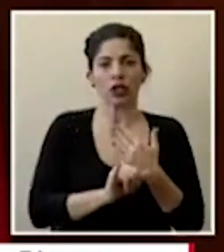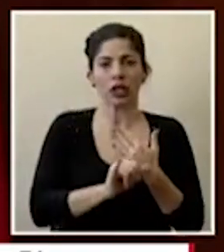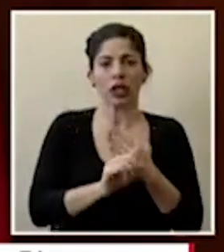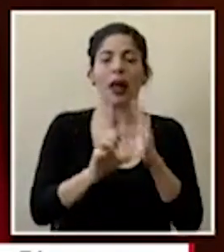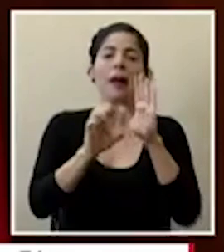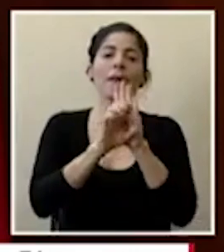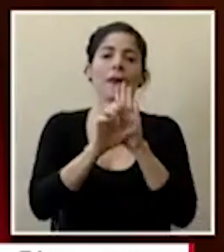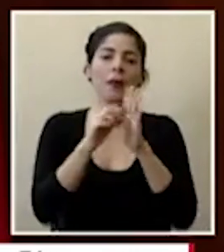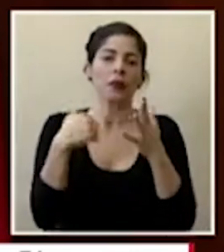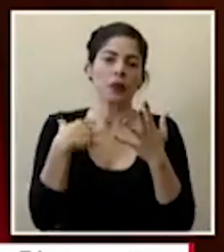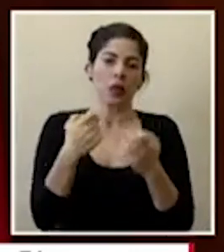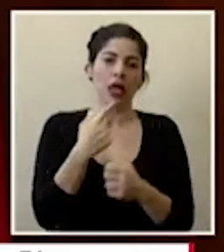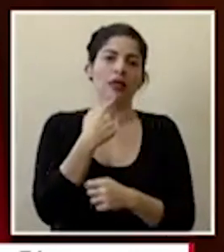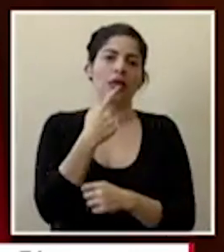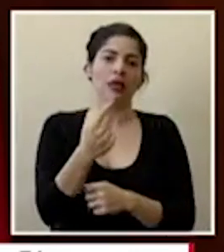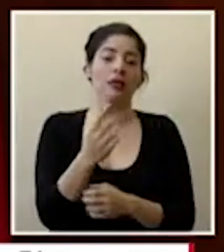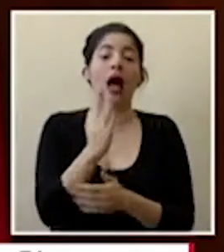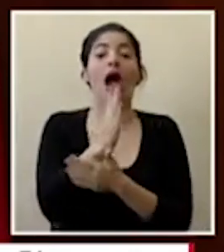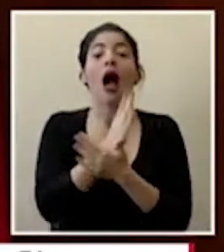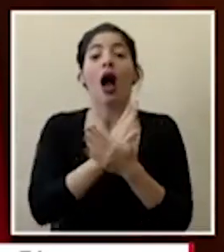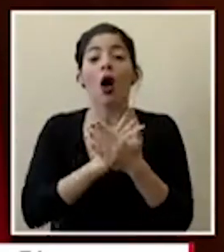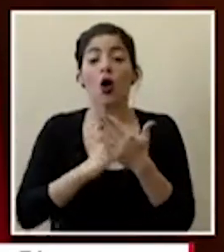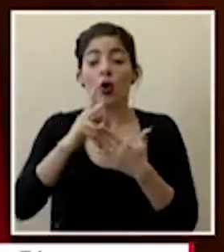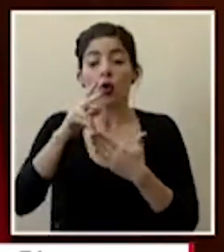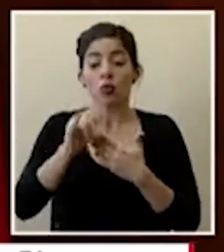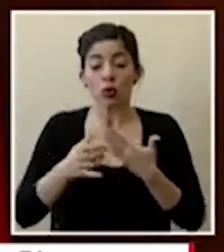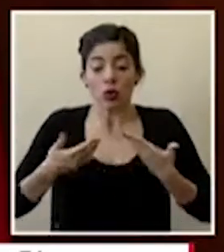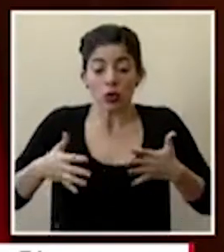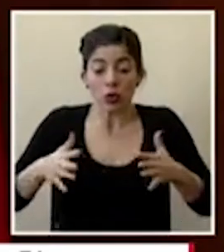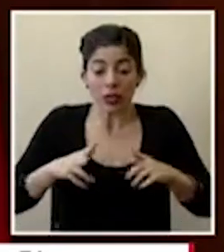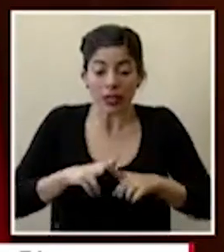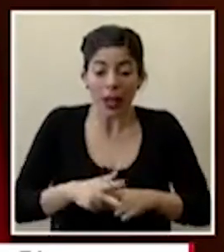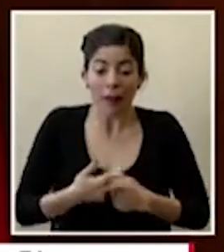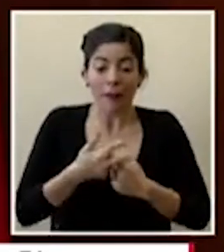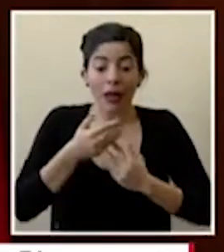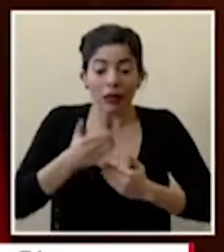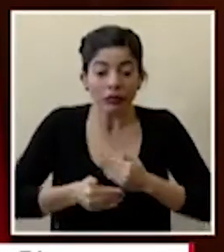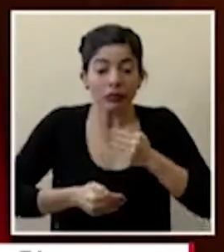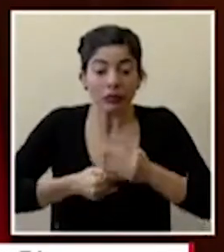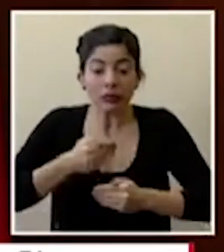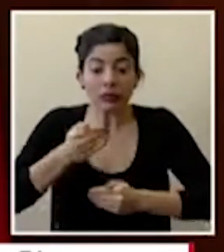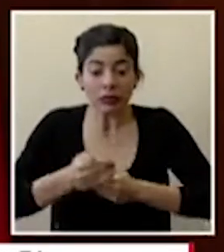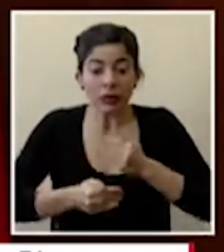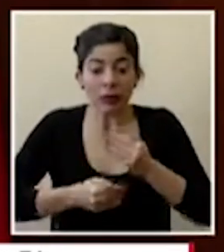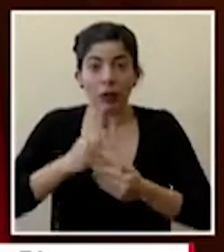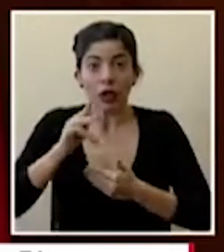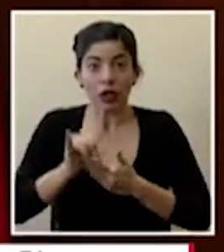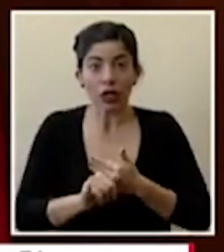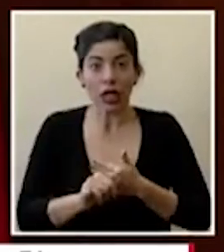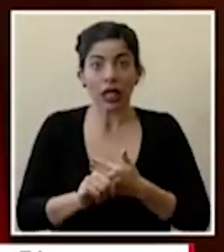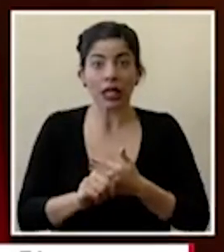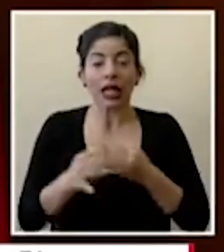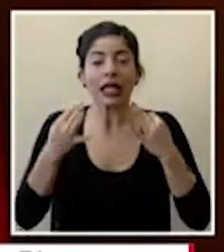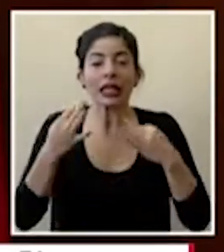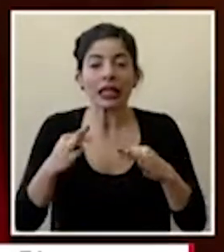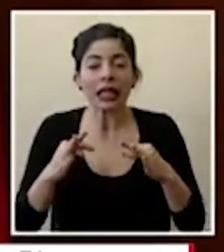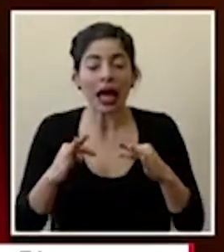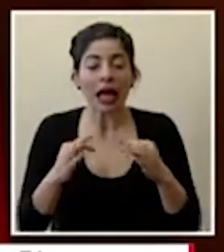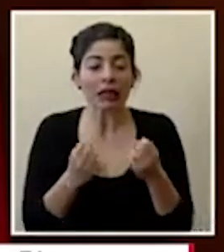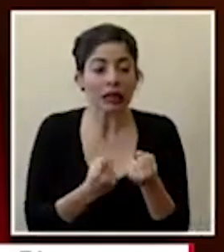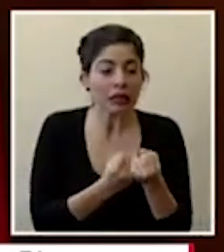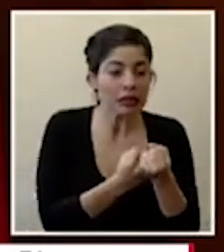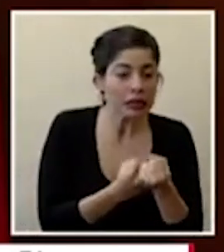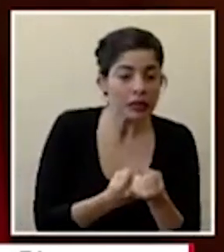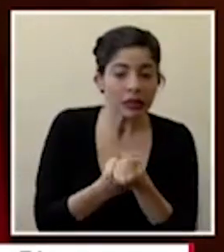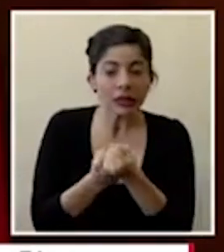quisiera mencionar algunos de los proyectos que ya se han empezado a caminar y que hemos empezado a tratar de apoyar y